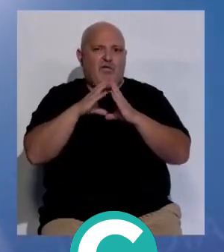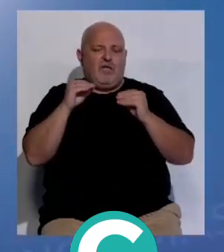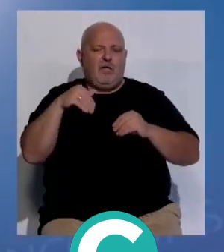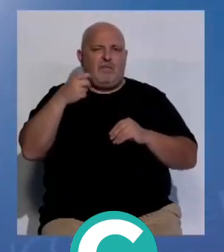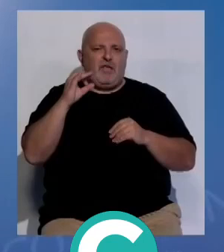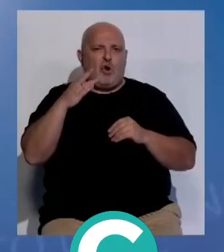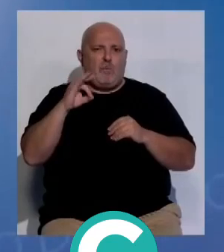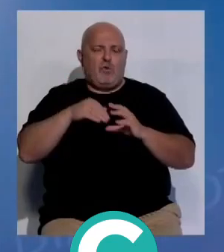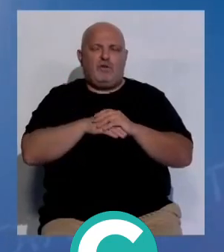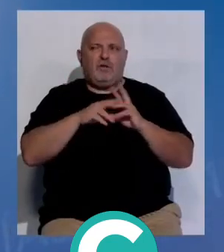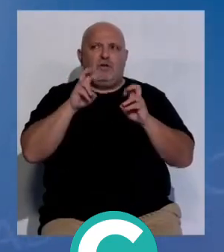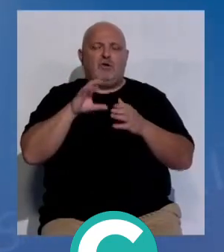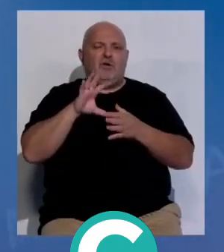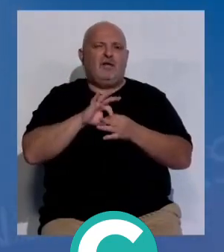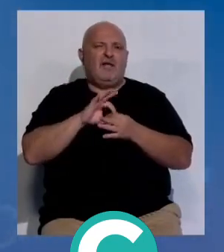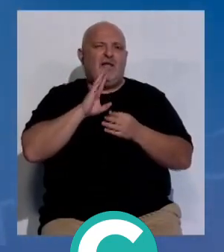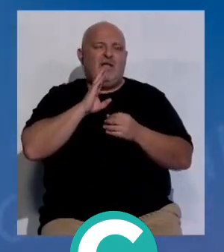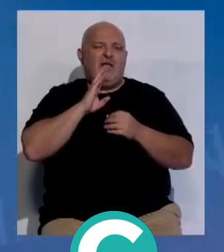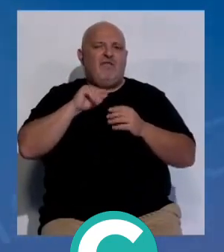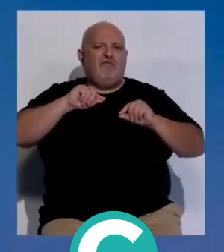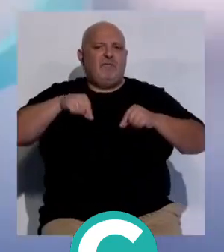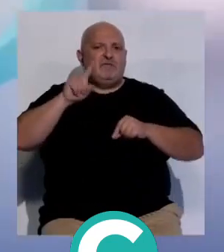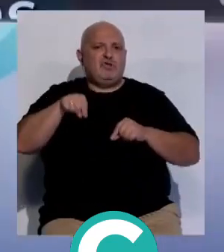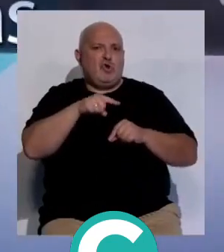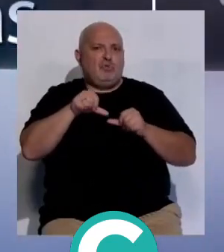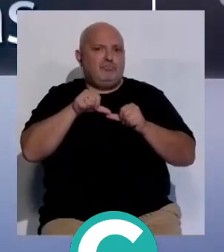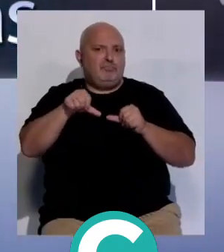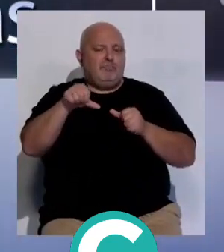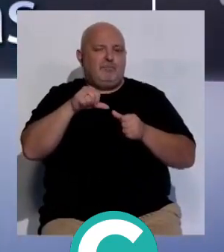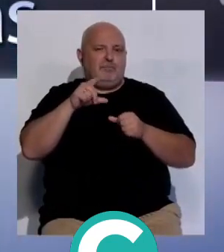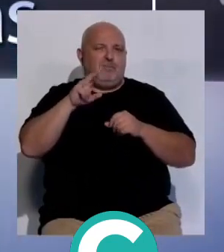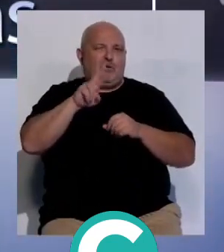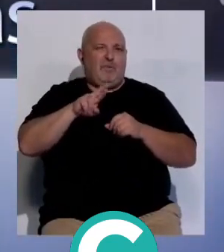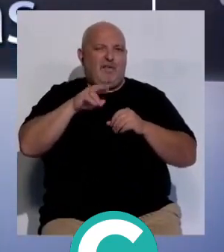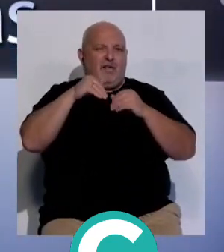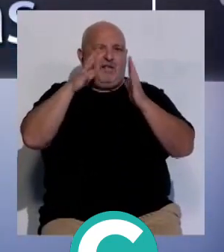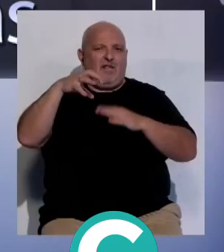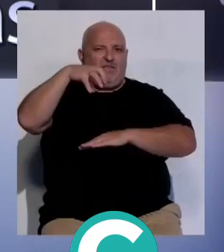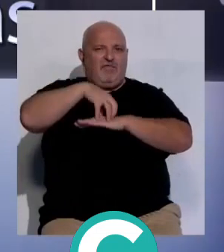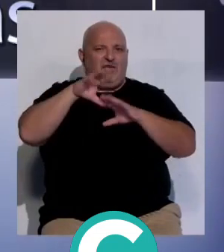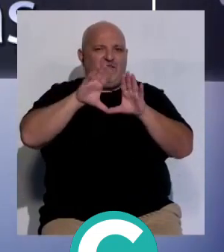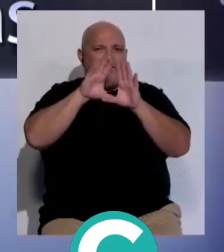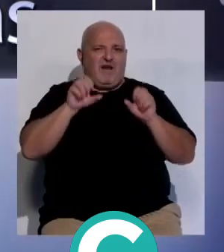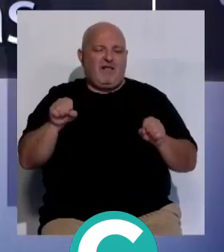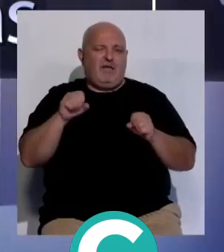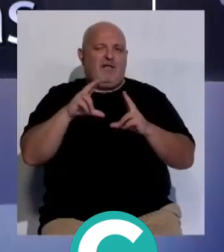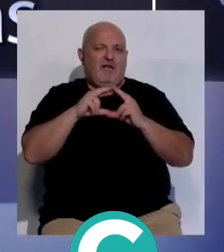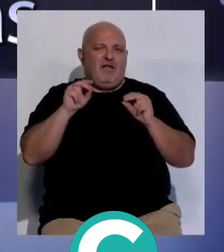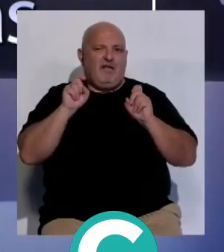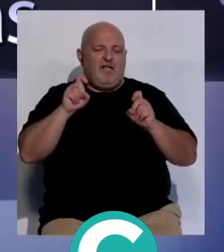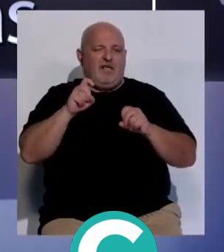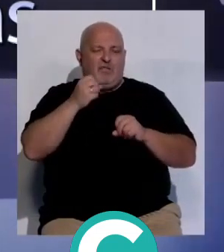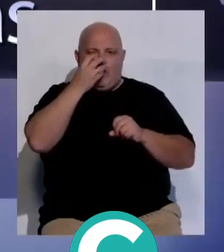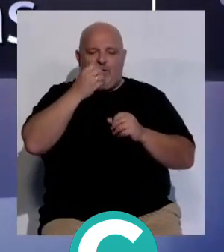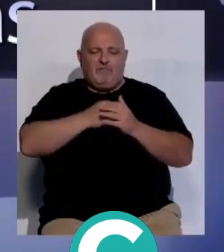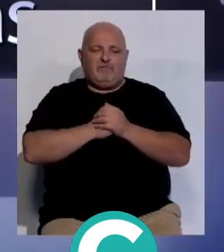en Cádiz Mercedes Colombo respecto a la firma del convenio para la recuperación del edificio Valcárcel como facultad de Ciencias de